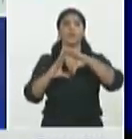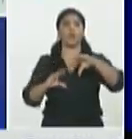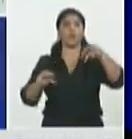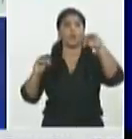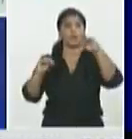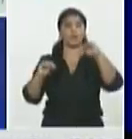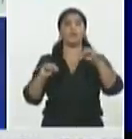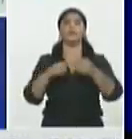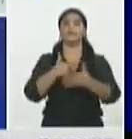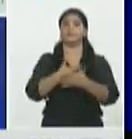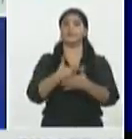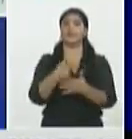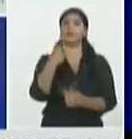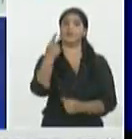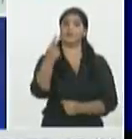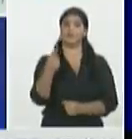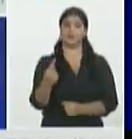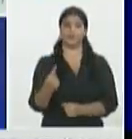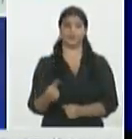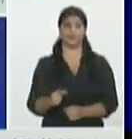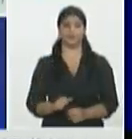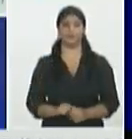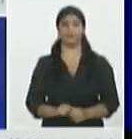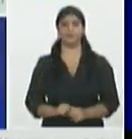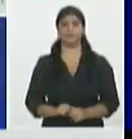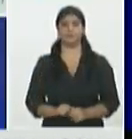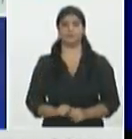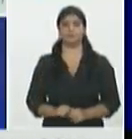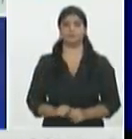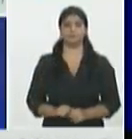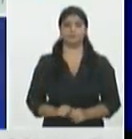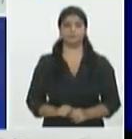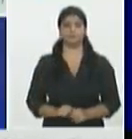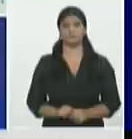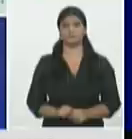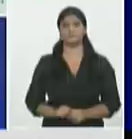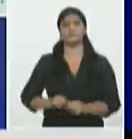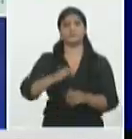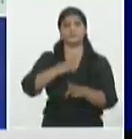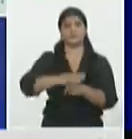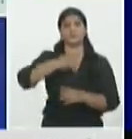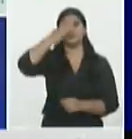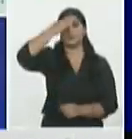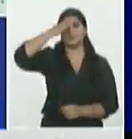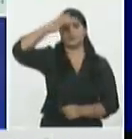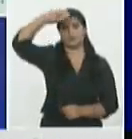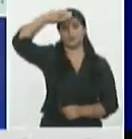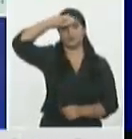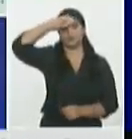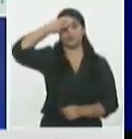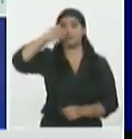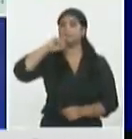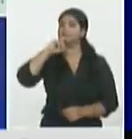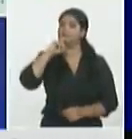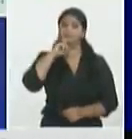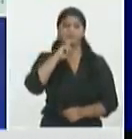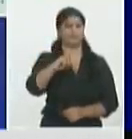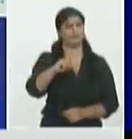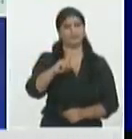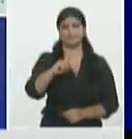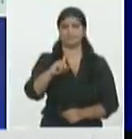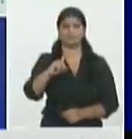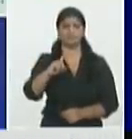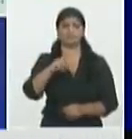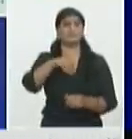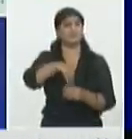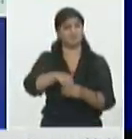uno la provincia de Santiago de Cuba muy compleja la situación que se enfrenta hay